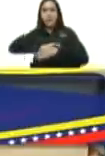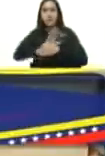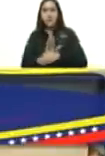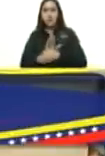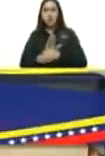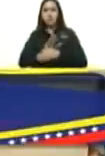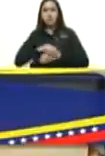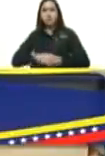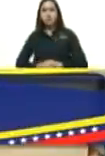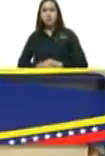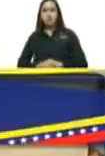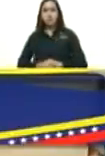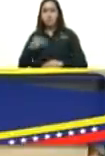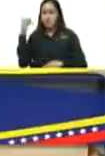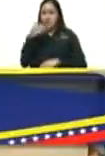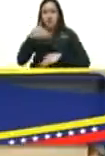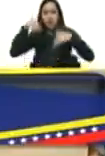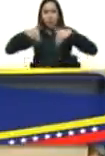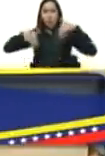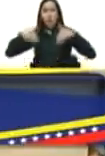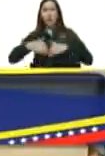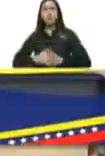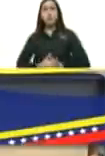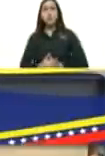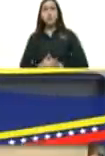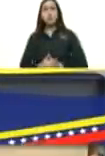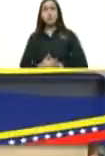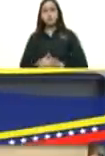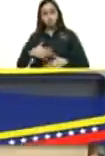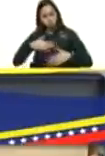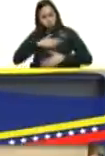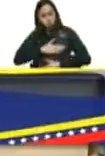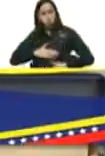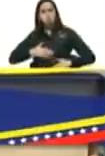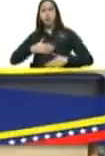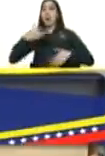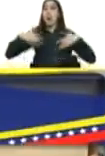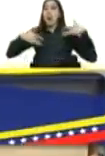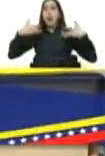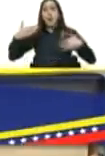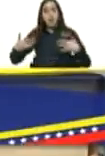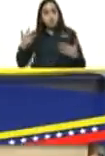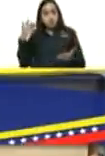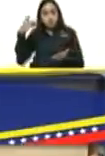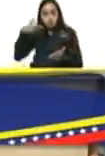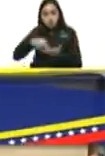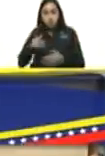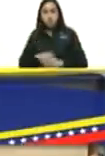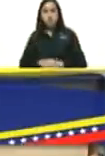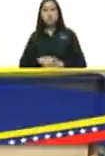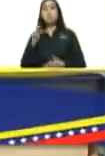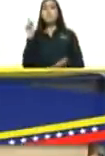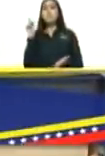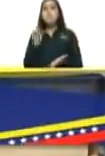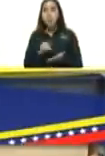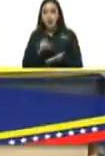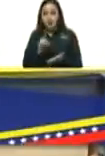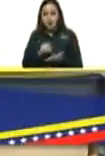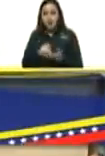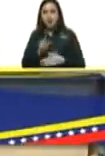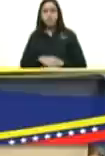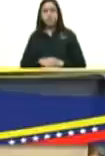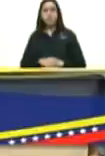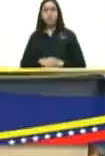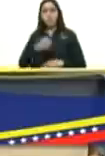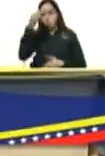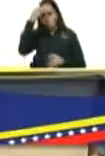ir a votar con satisfacción con alegría a participar con la